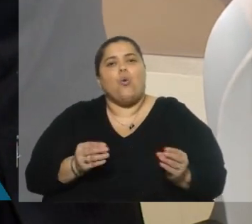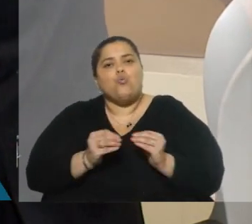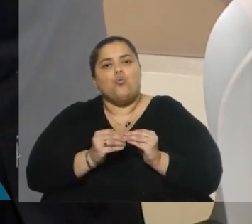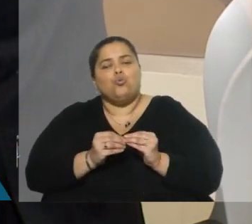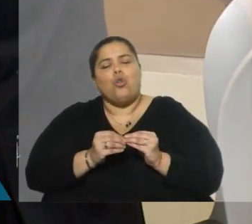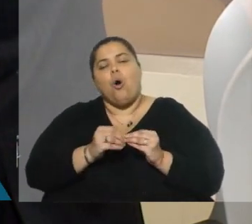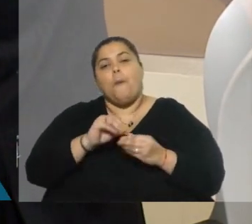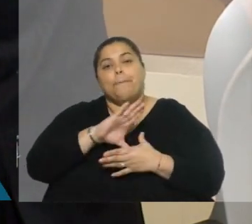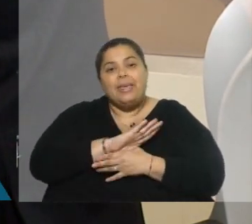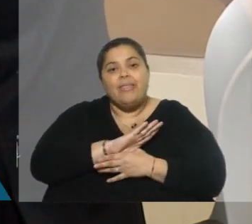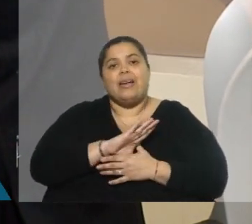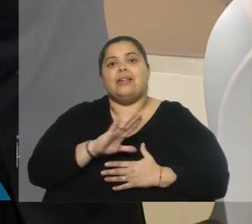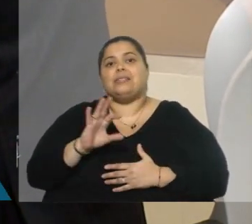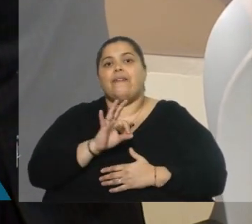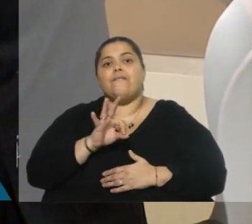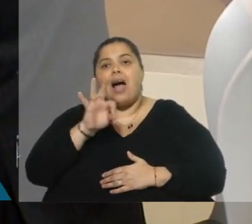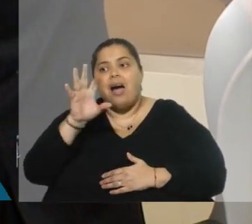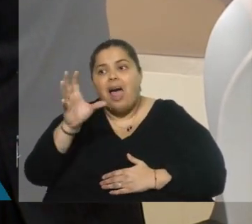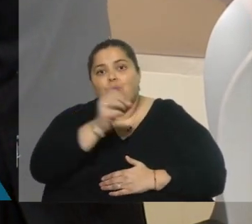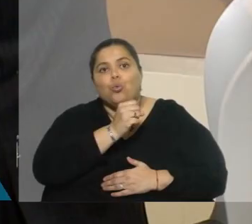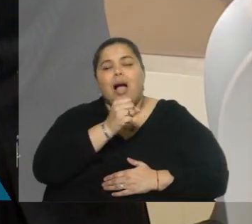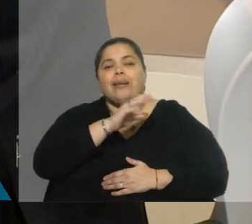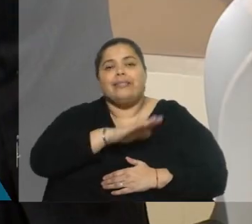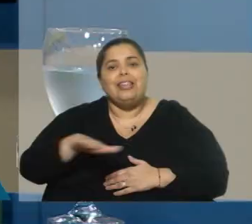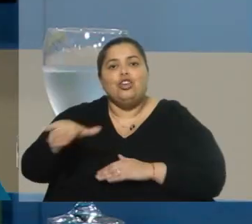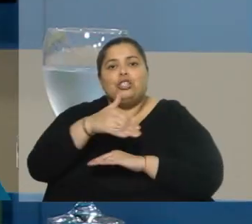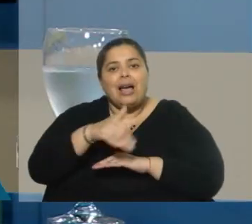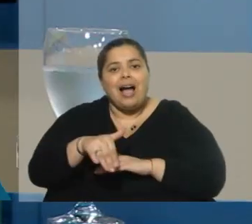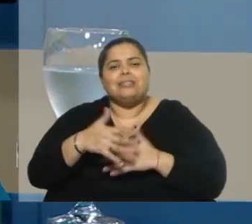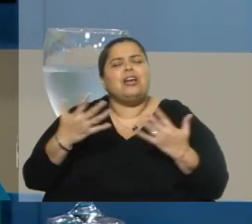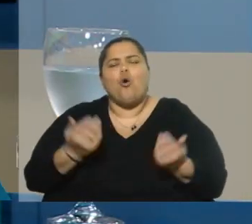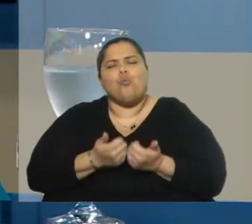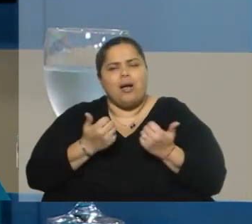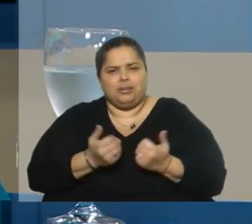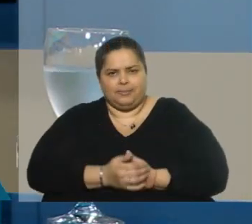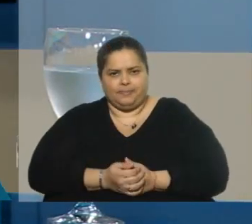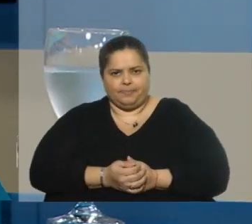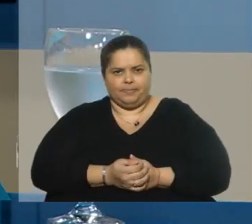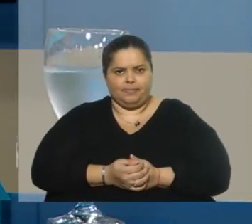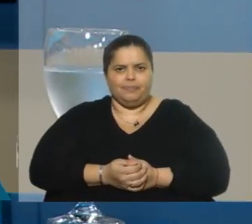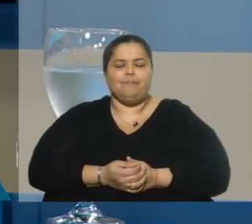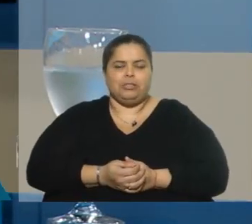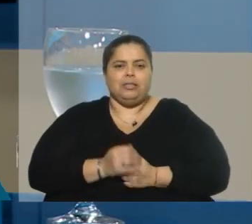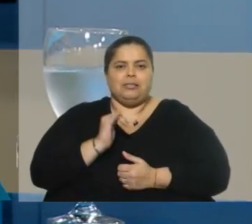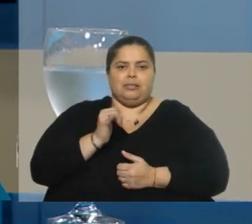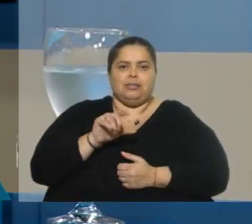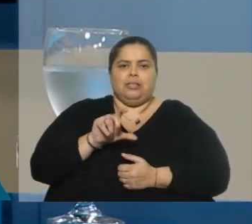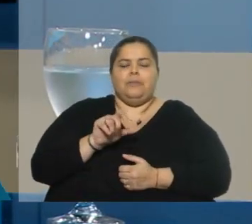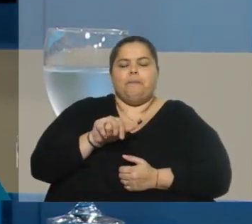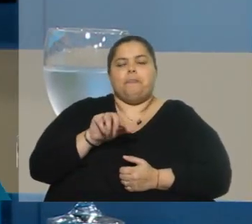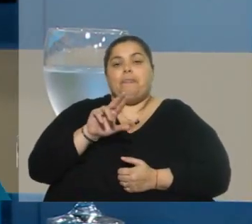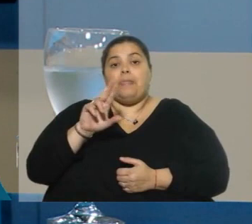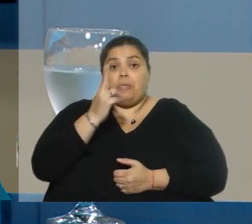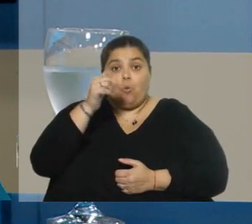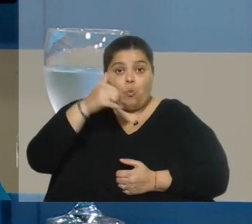¿Van en busca de chiquilines que están en la calle? ¿Cómo es el asunto? Sí, por supuesto. El país tiene una muy exitosa